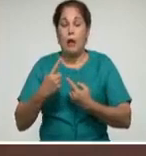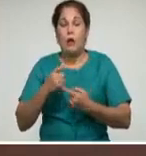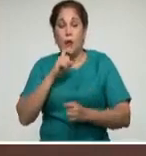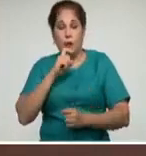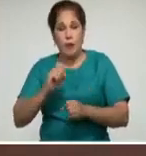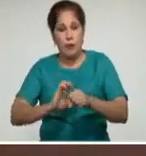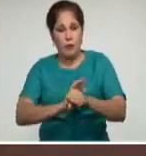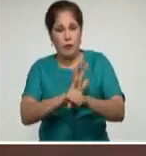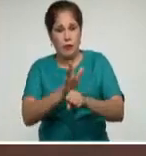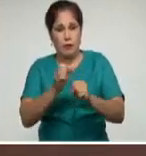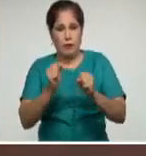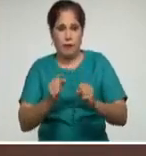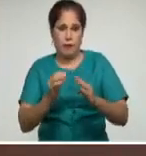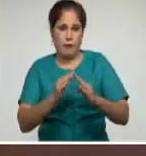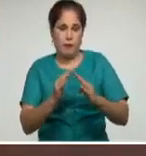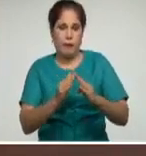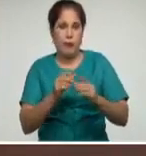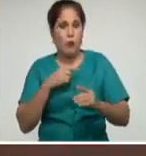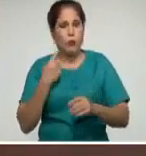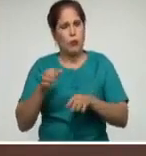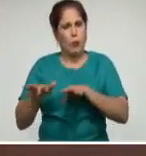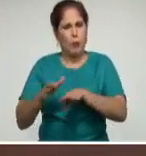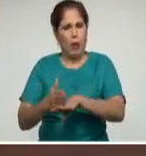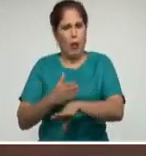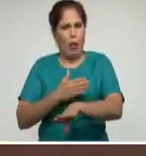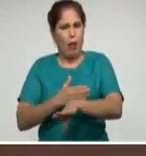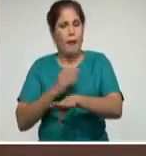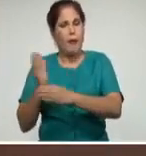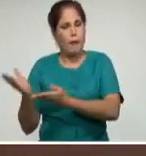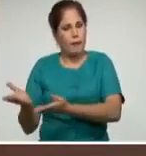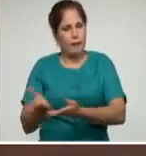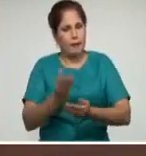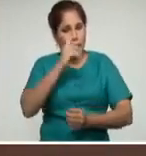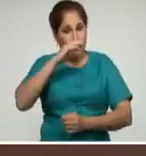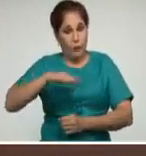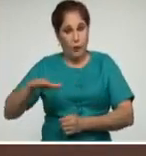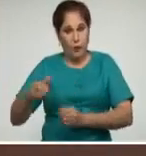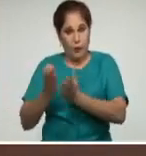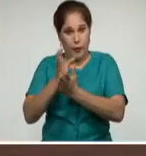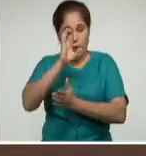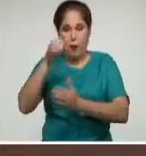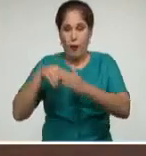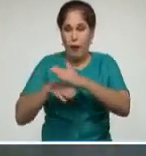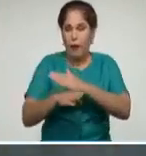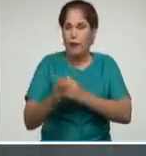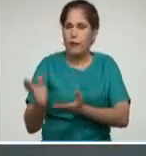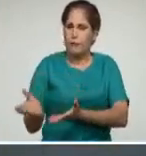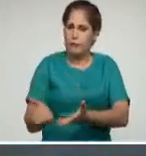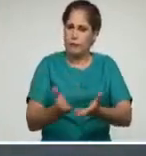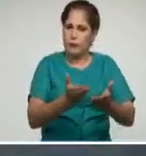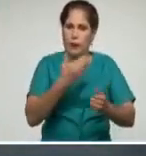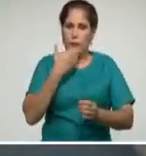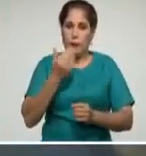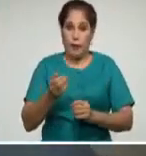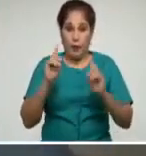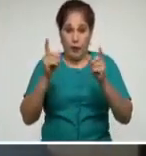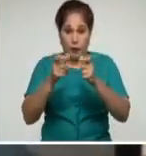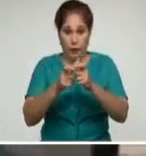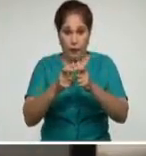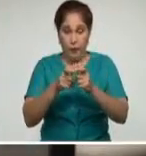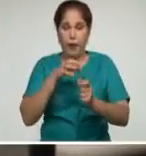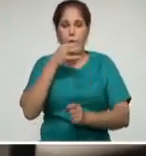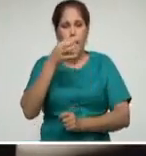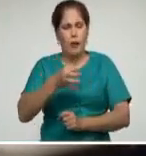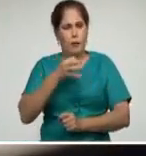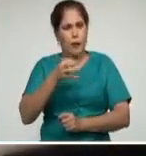este confinamiento. Para ello nos preparamos para recibir a nuestros niños en mejores condiciones y a nuestra familia. En el encuentro se resaltó